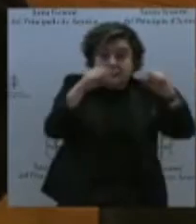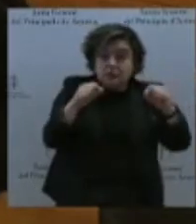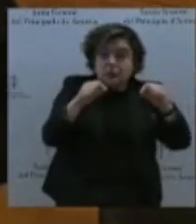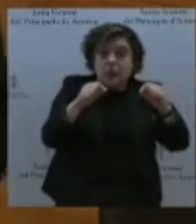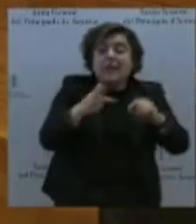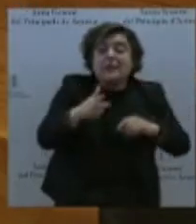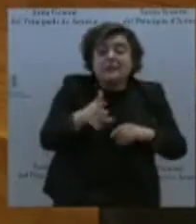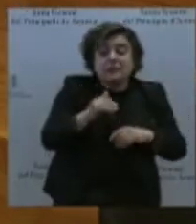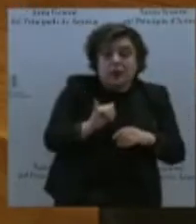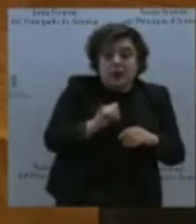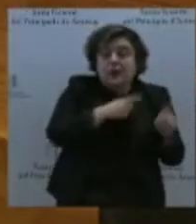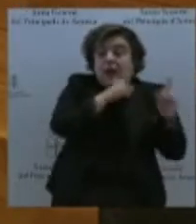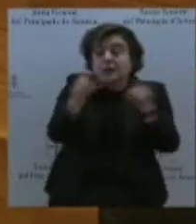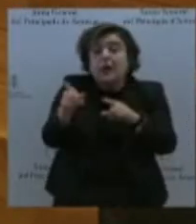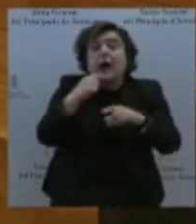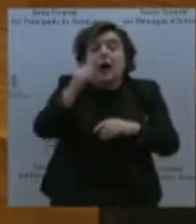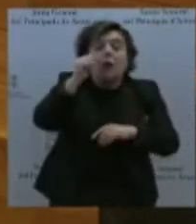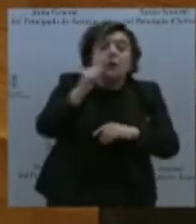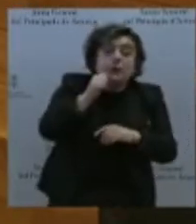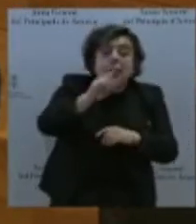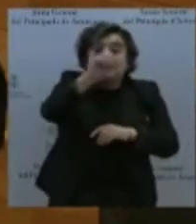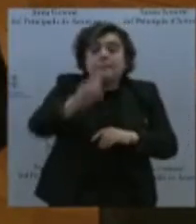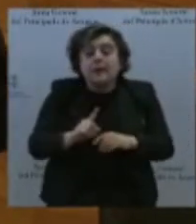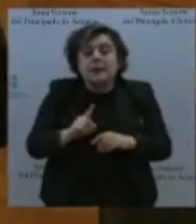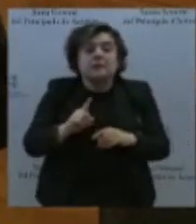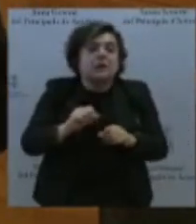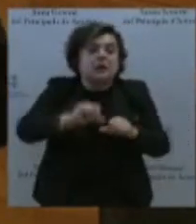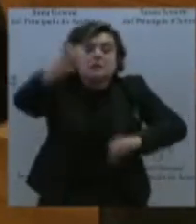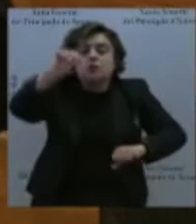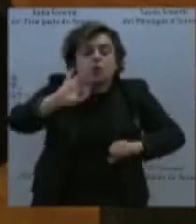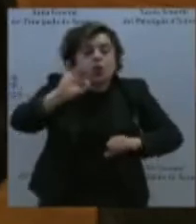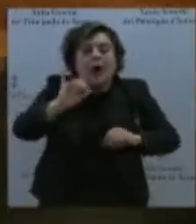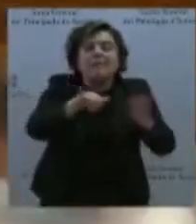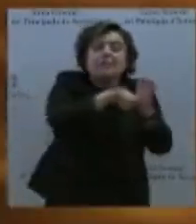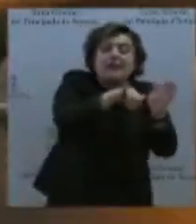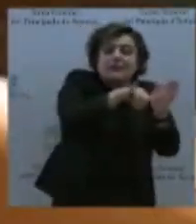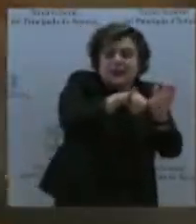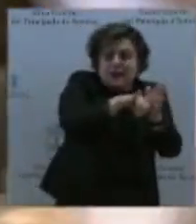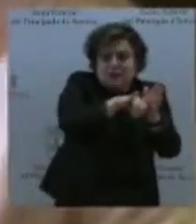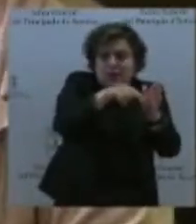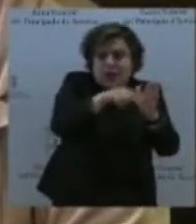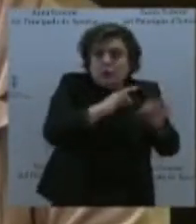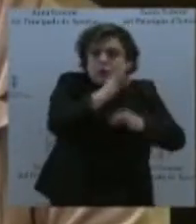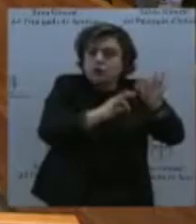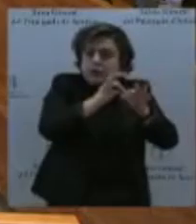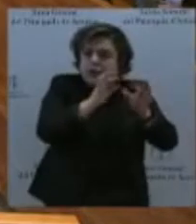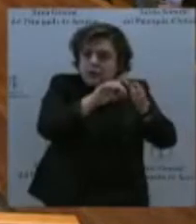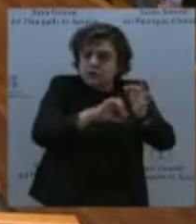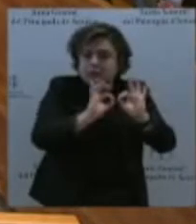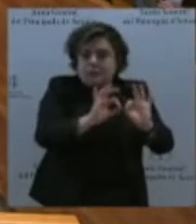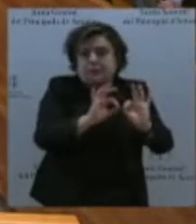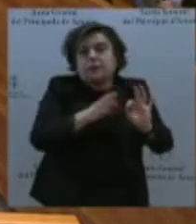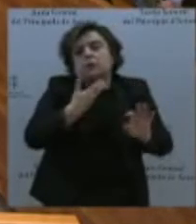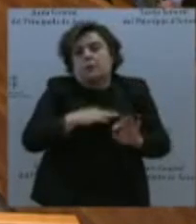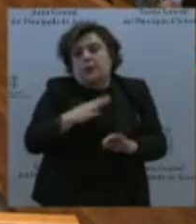Siero, Mieres, sino a la zona más cercana, donde tienen unos ciclos concretos, que no son a lo mejor los que quisean elegir, pero son los que les toca